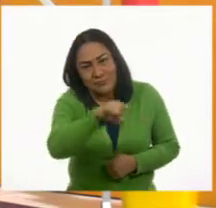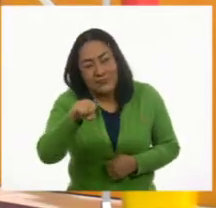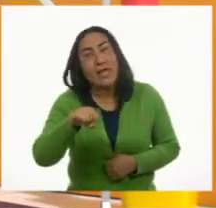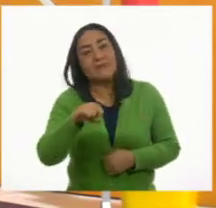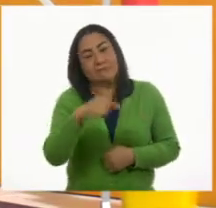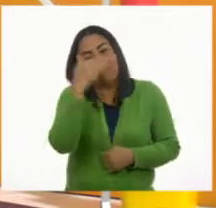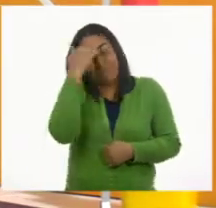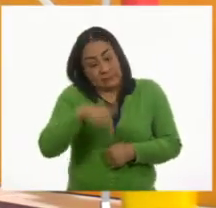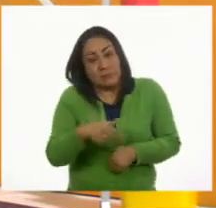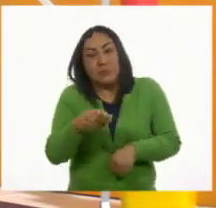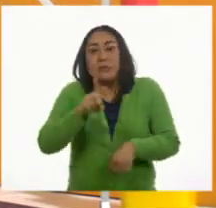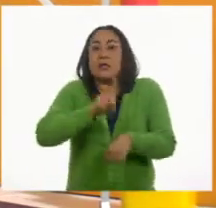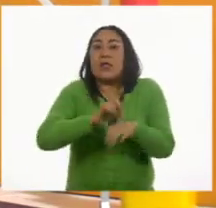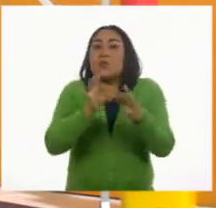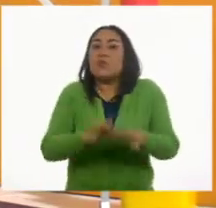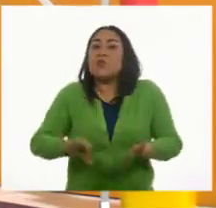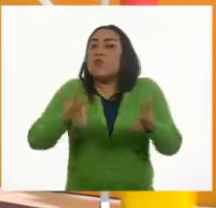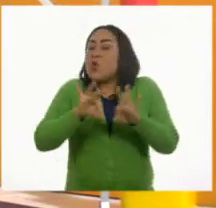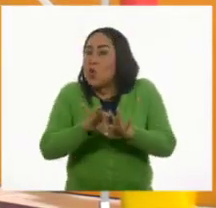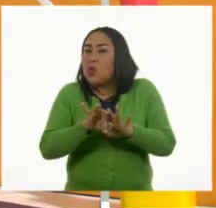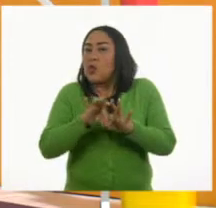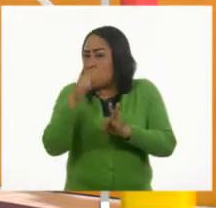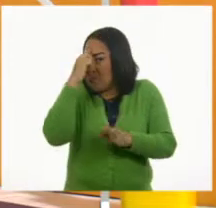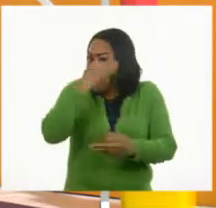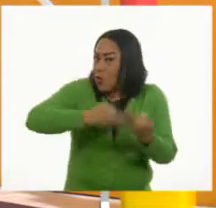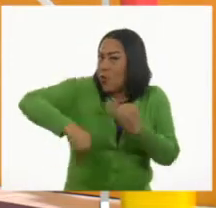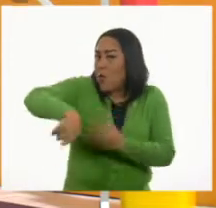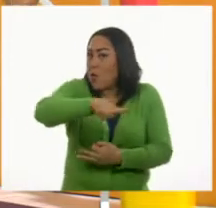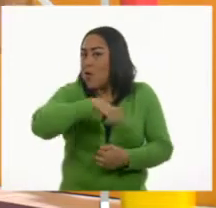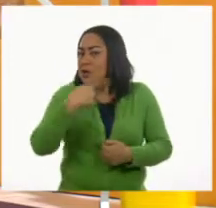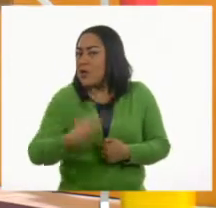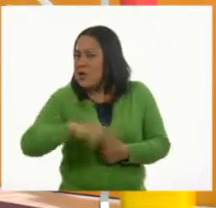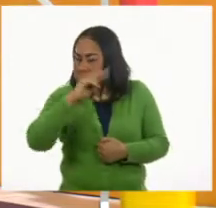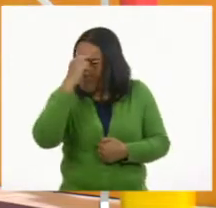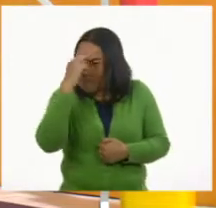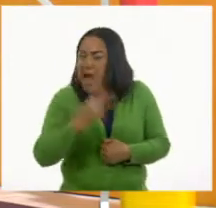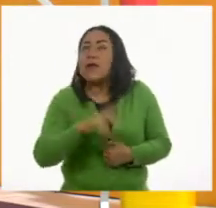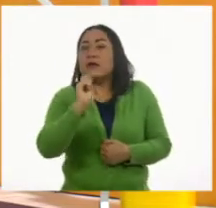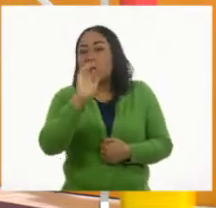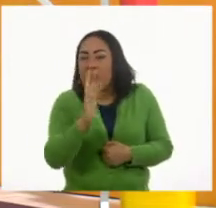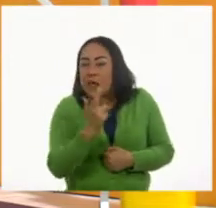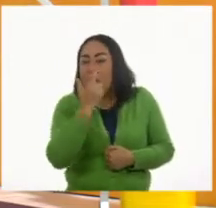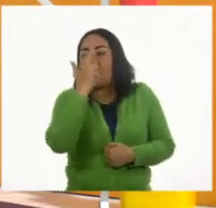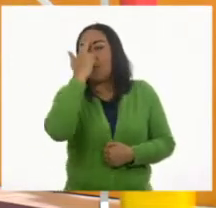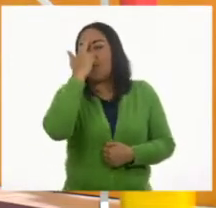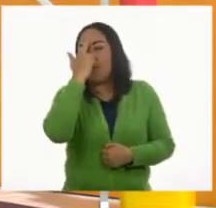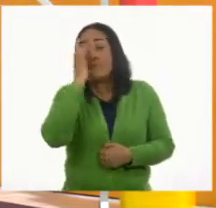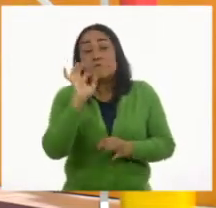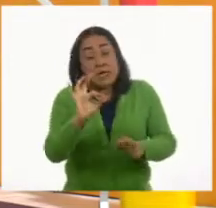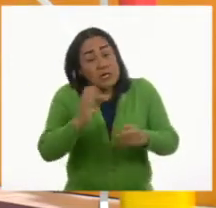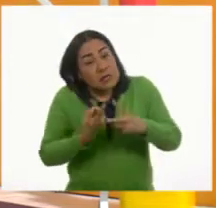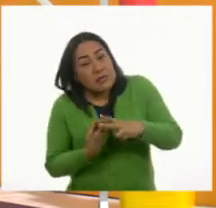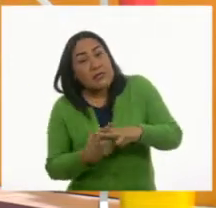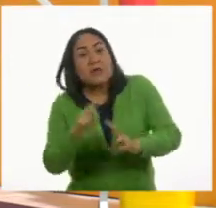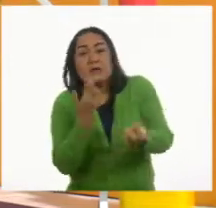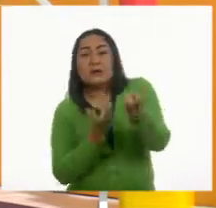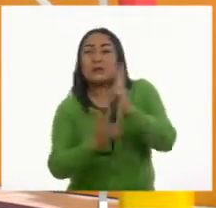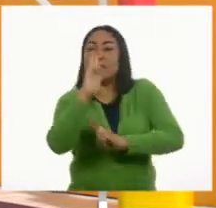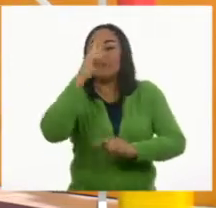saben, es un día muy importante para nosotros los mexicanos porque conmemoramos el inicio de la revolución